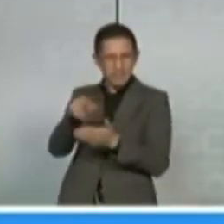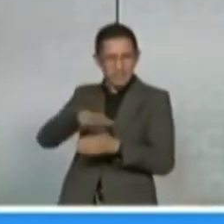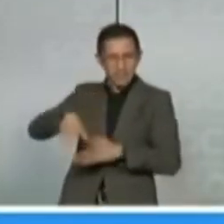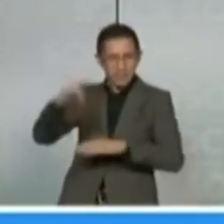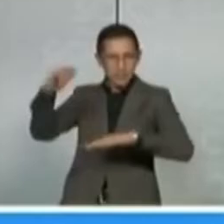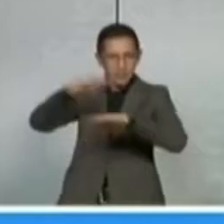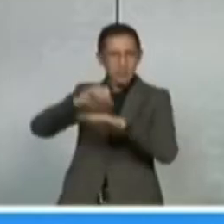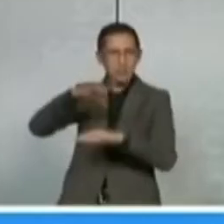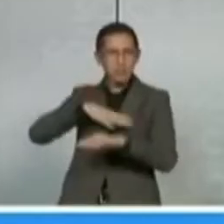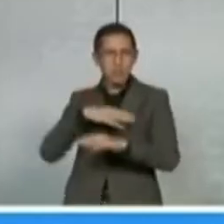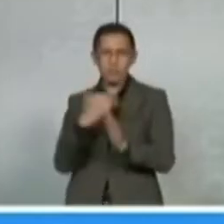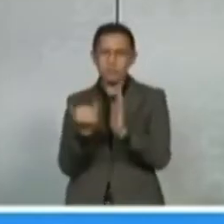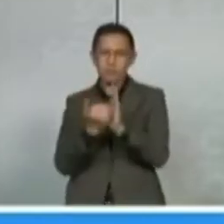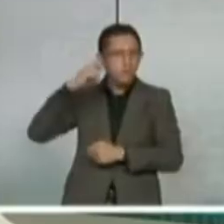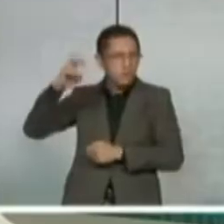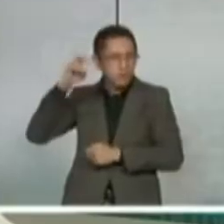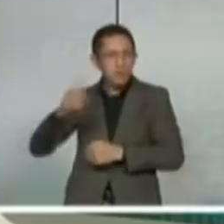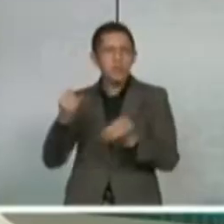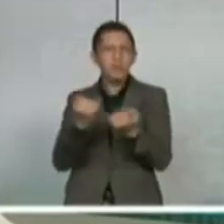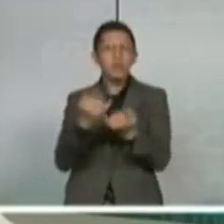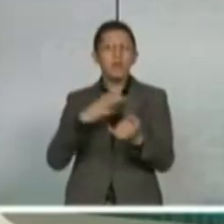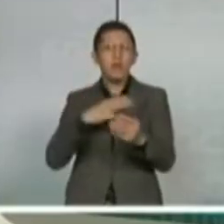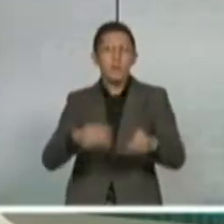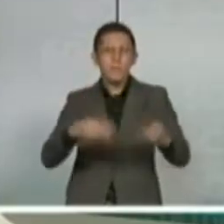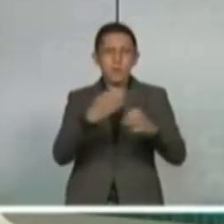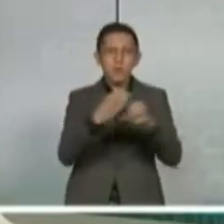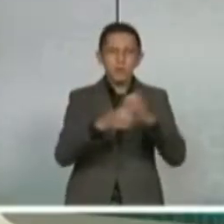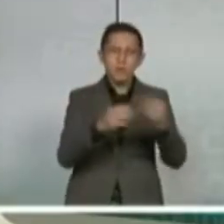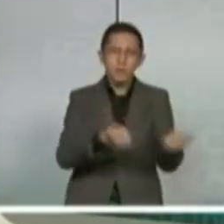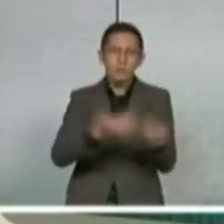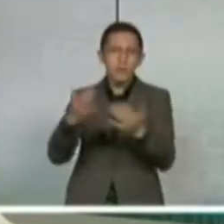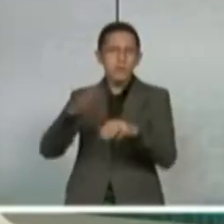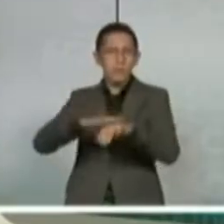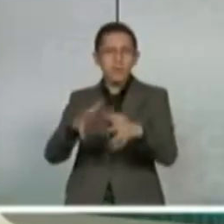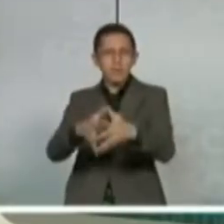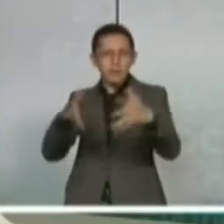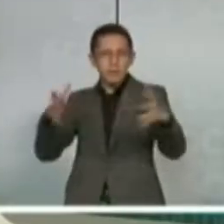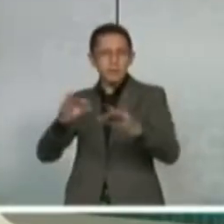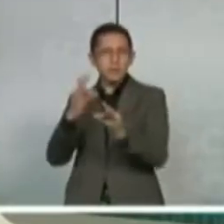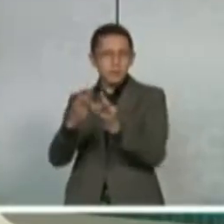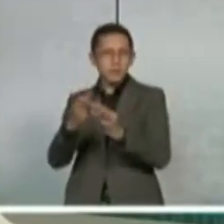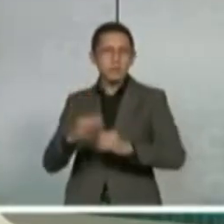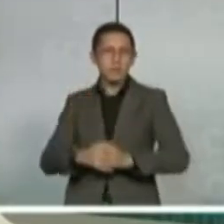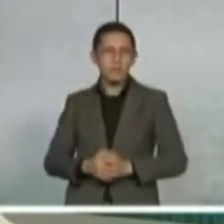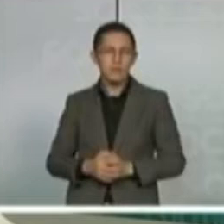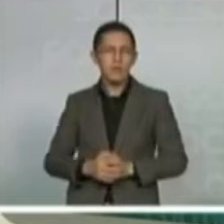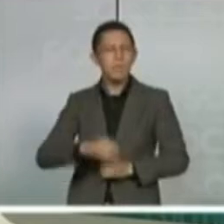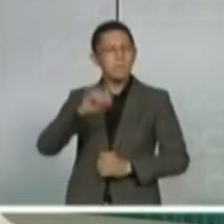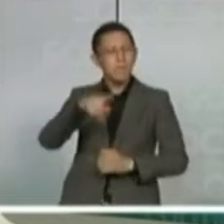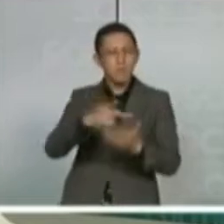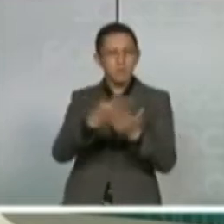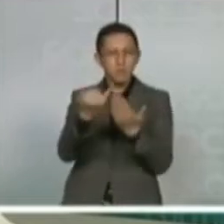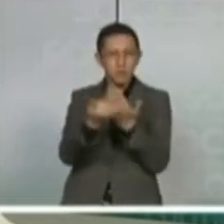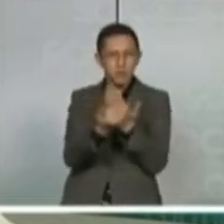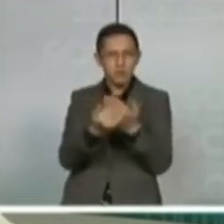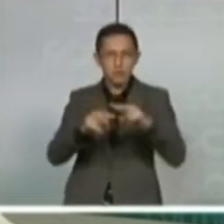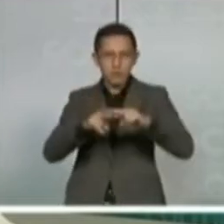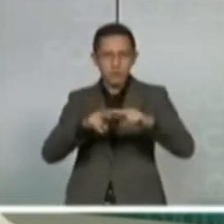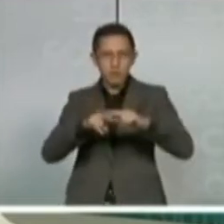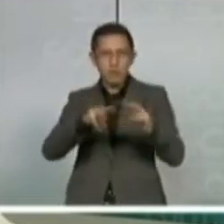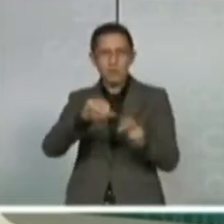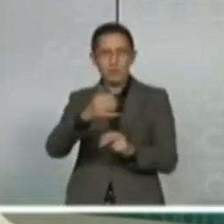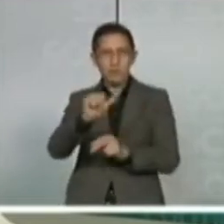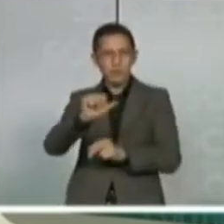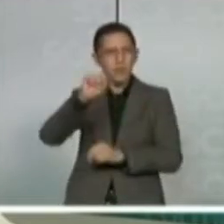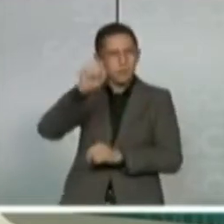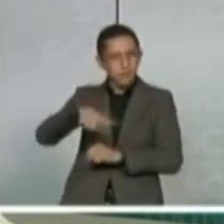va al 70%. El Tren Maya, la inversión en el Tren Maya, que estará llegando en